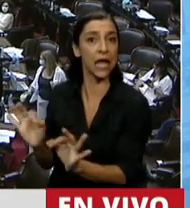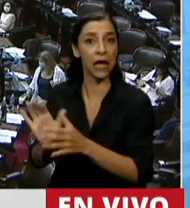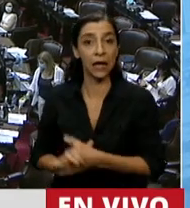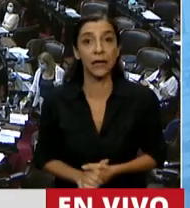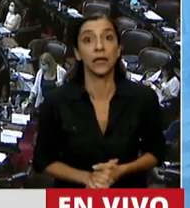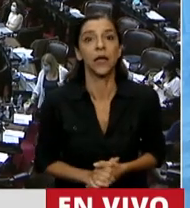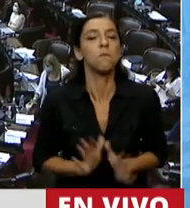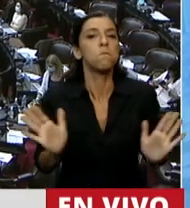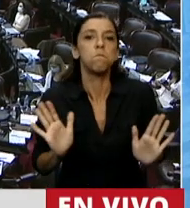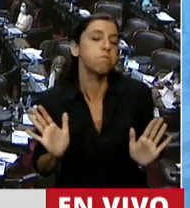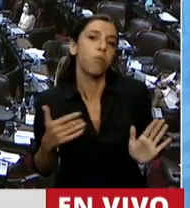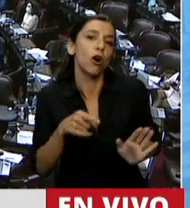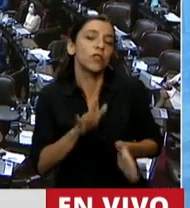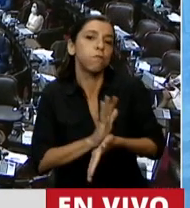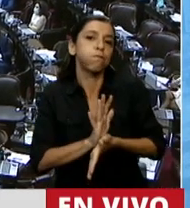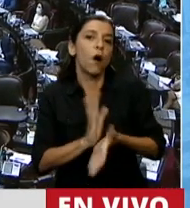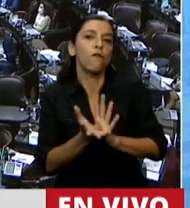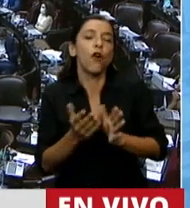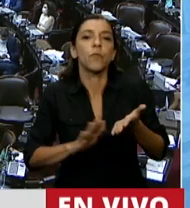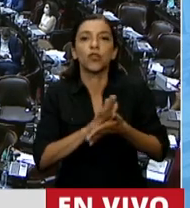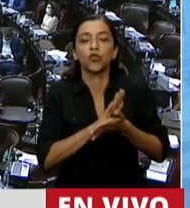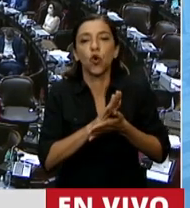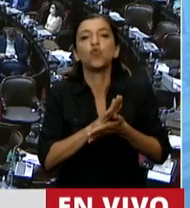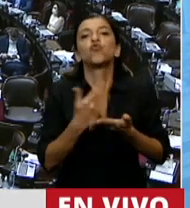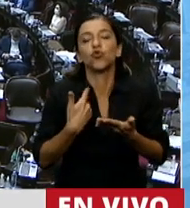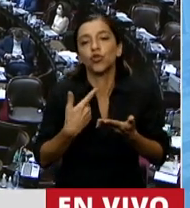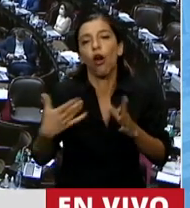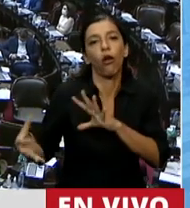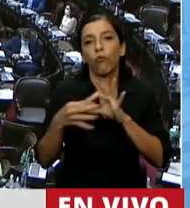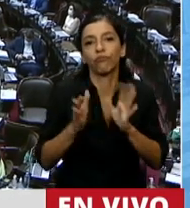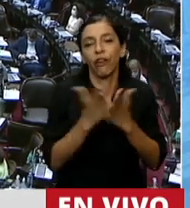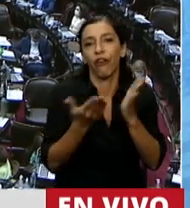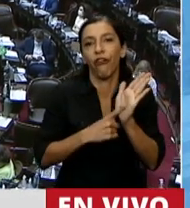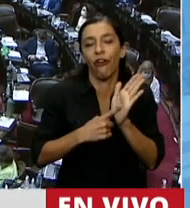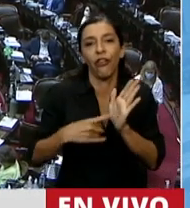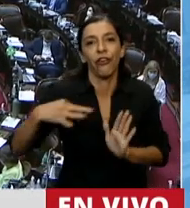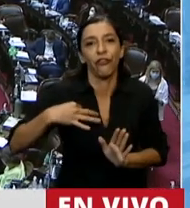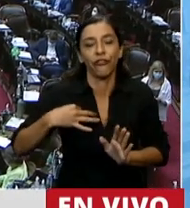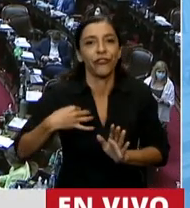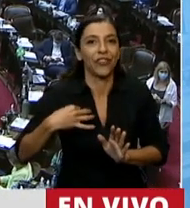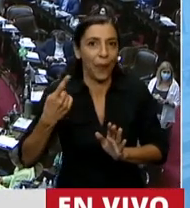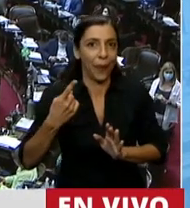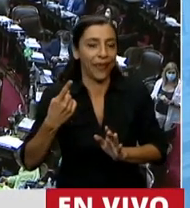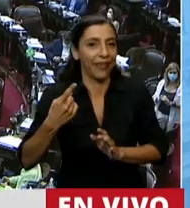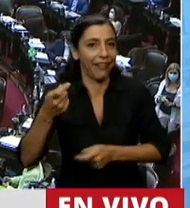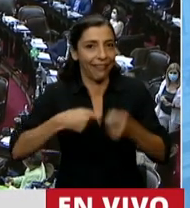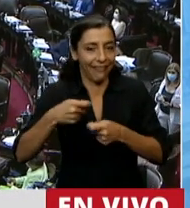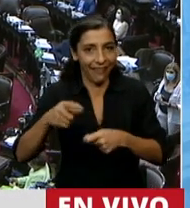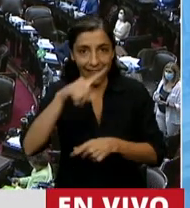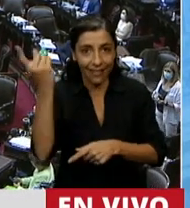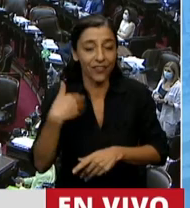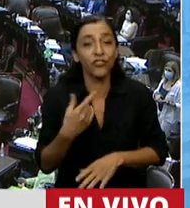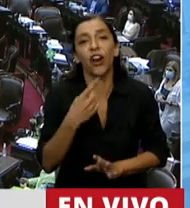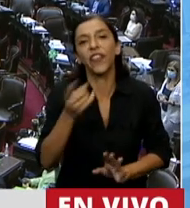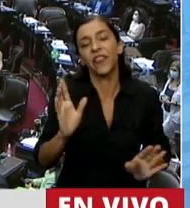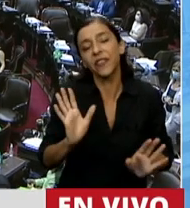se entere porque remite a la solución del Código Civil y Comercial de la Nación y el aborto medicamentoso lo considera